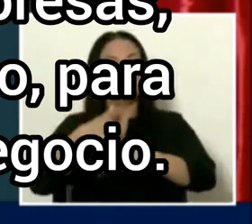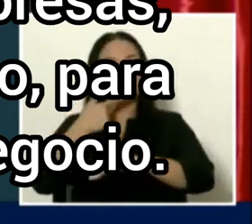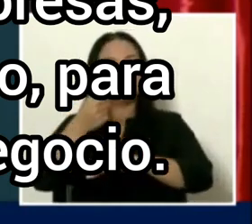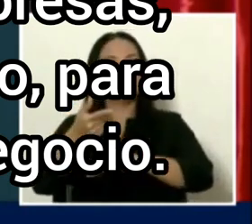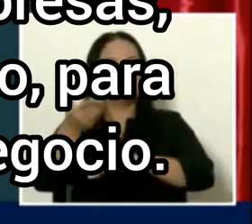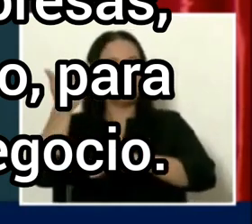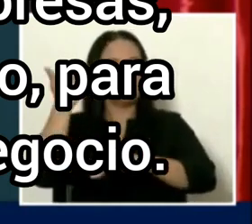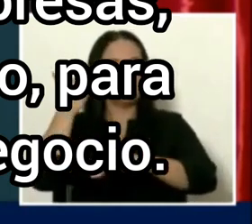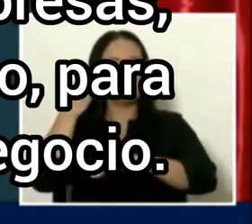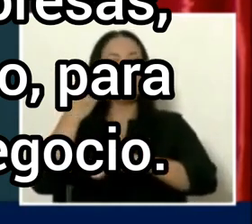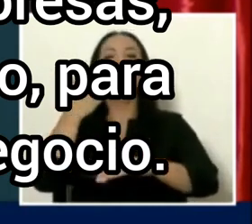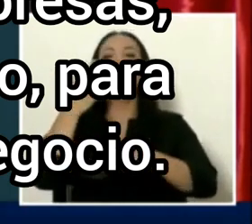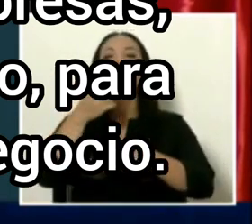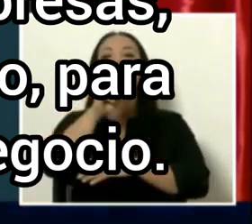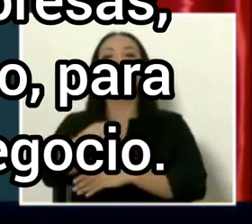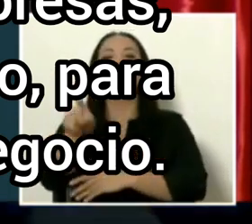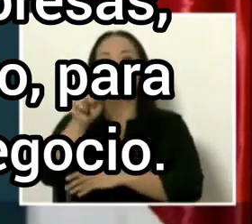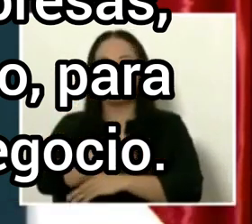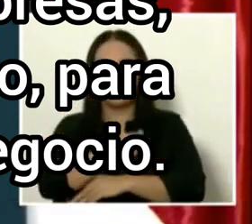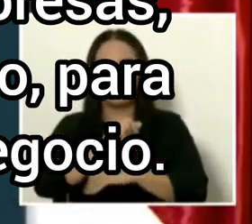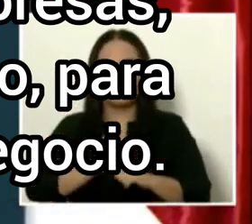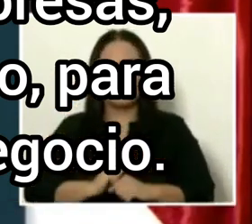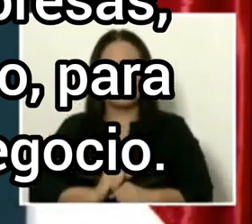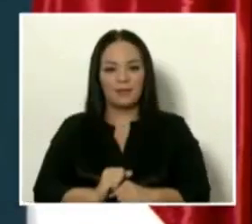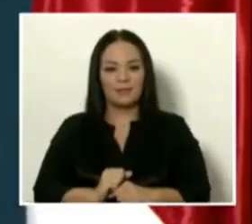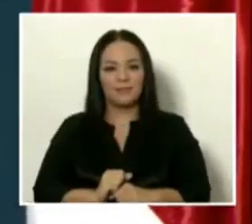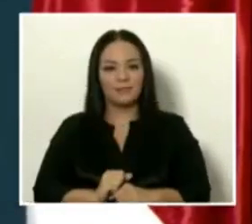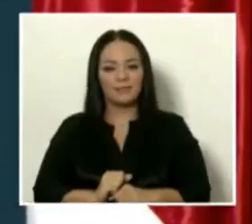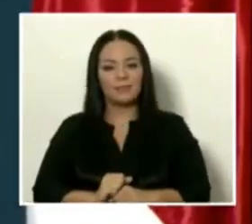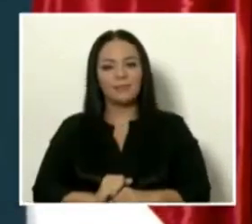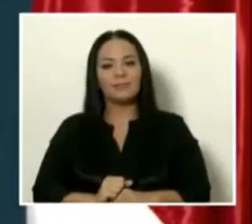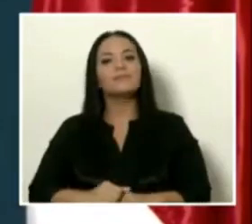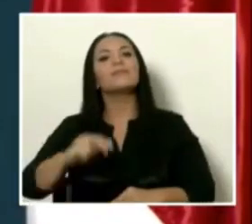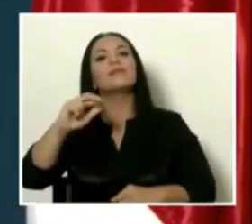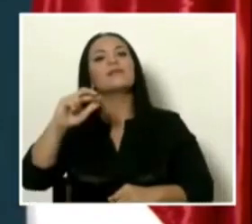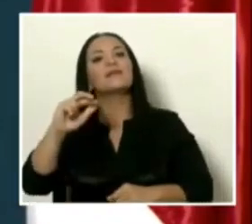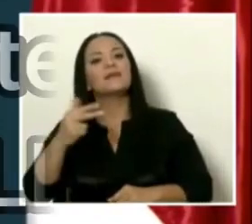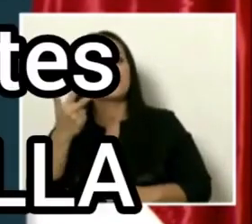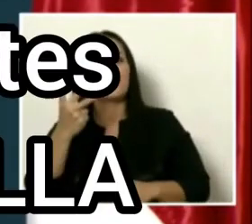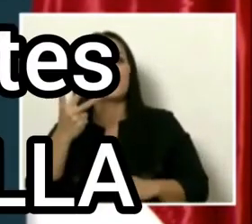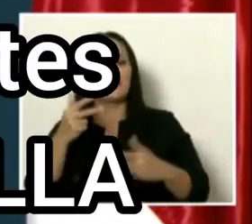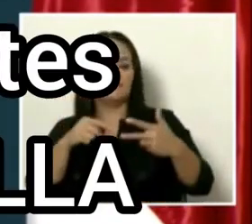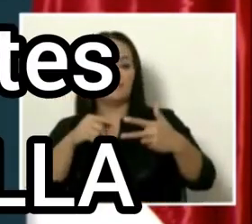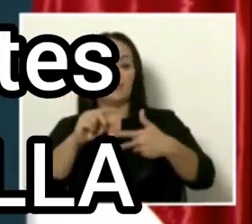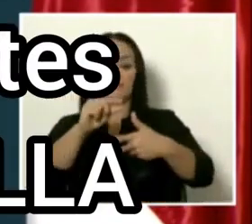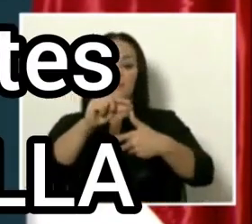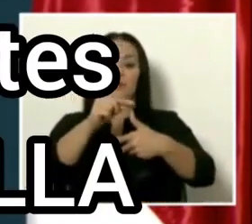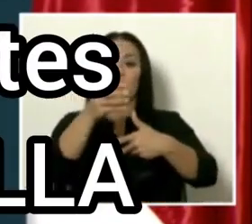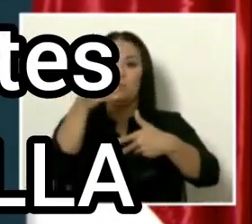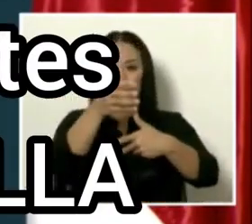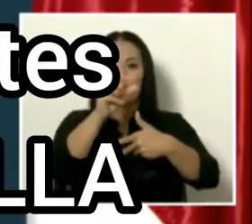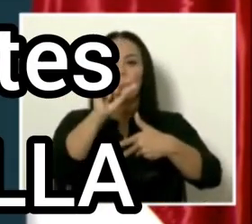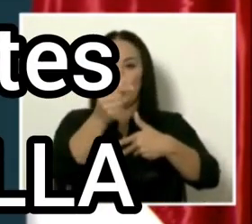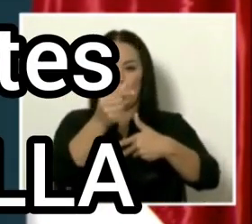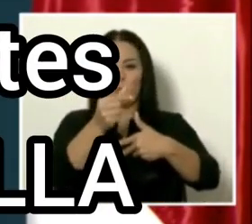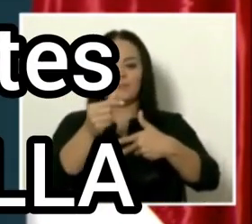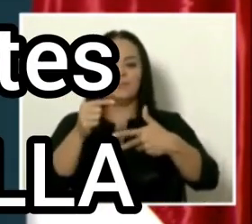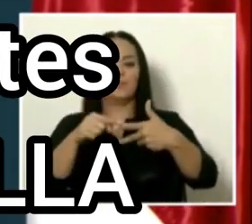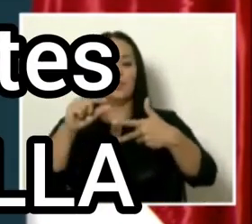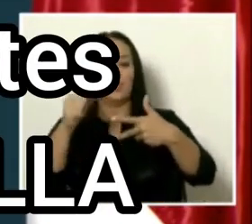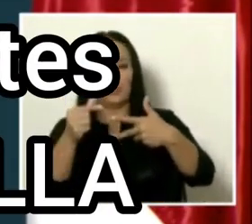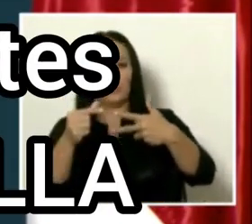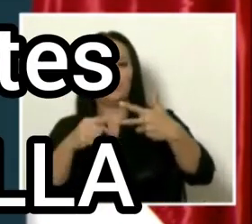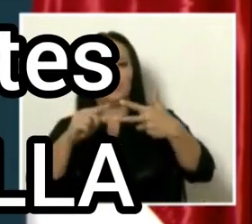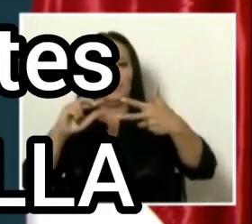para eliminar el tercer grupo de cuellos de botella que en junio y julio del año